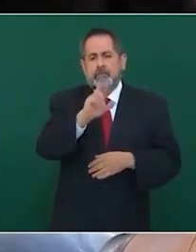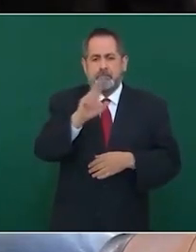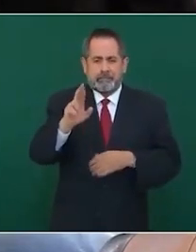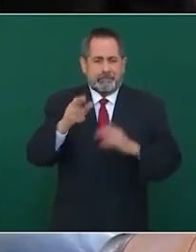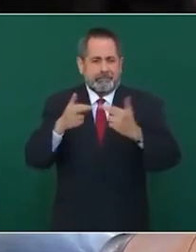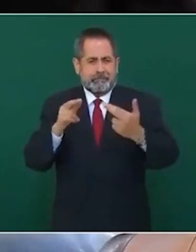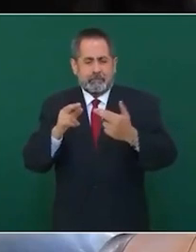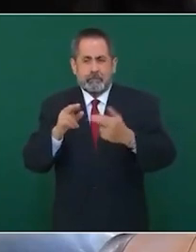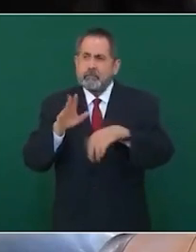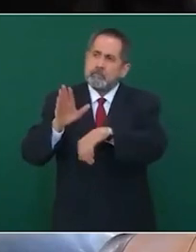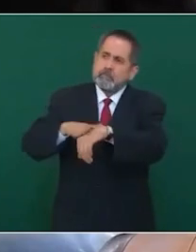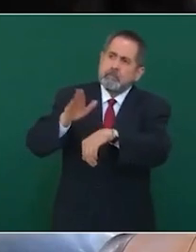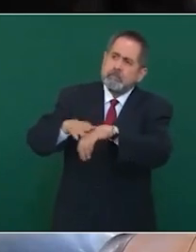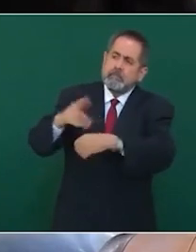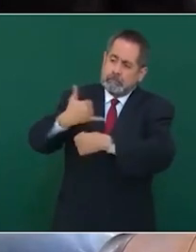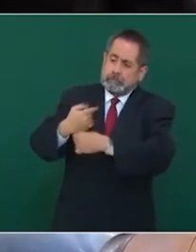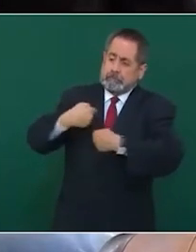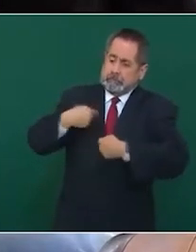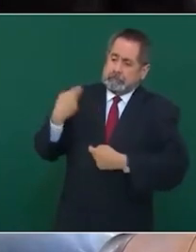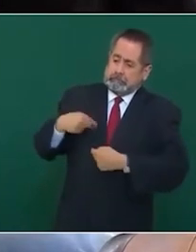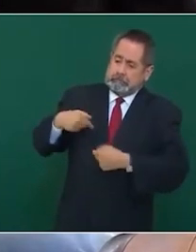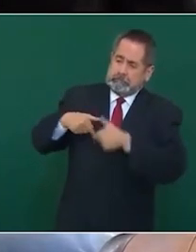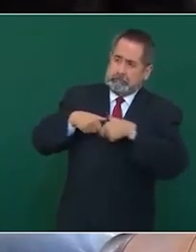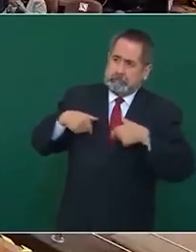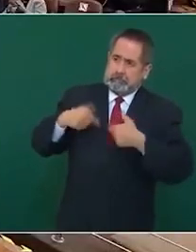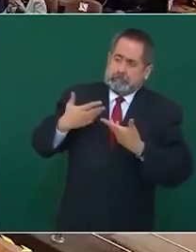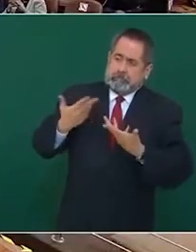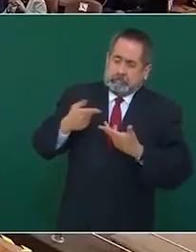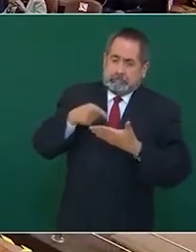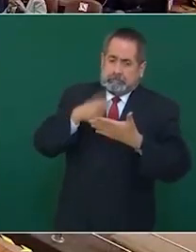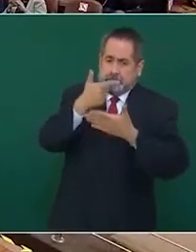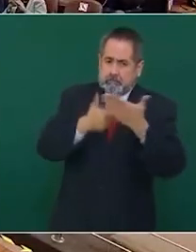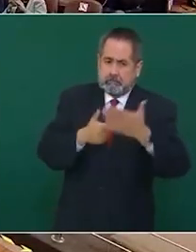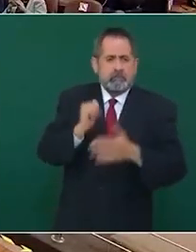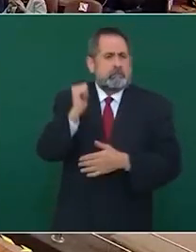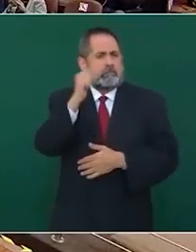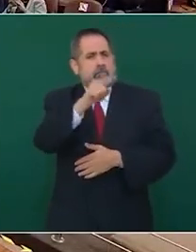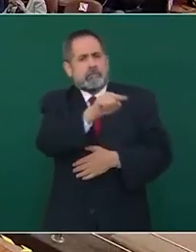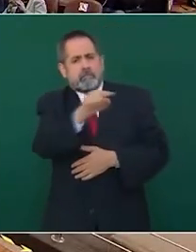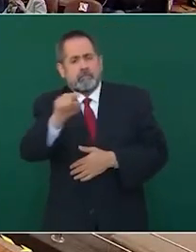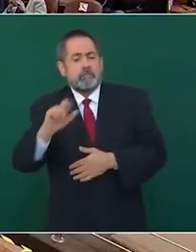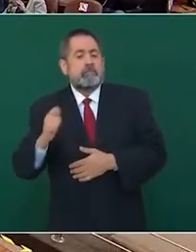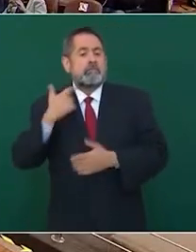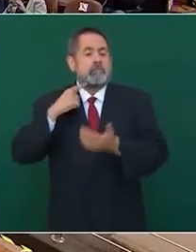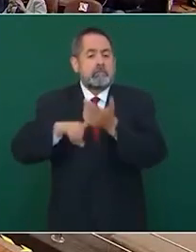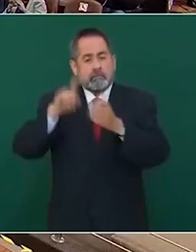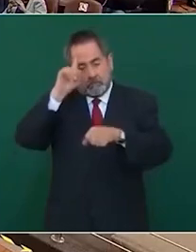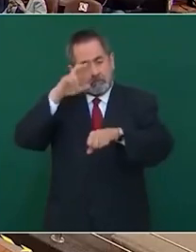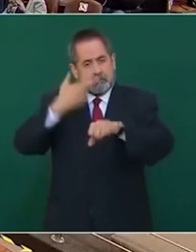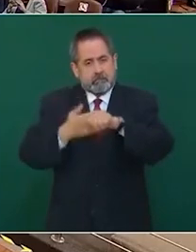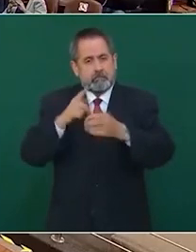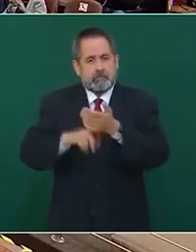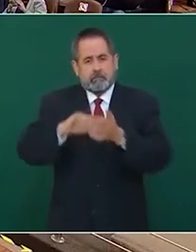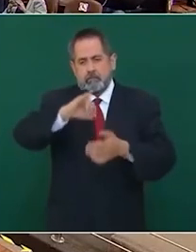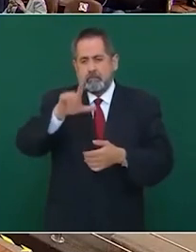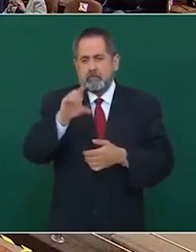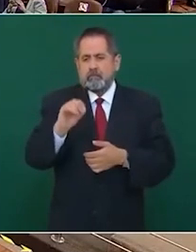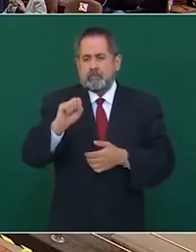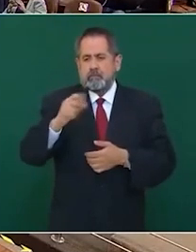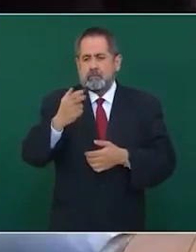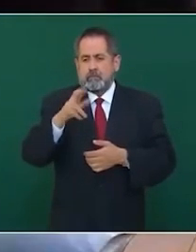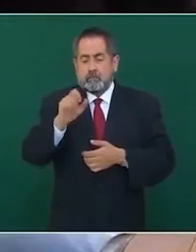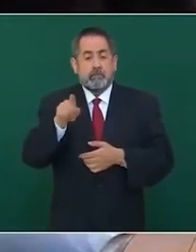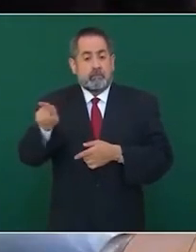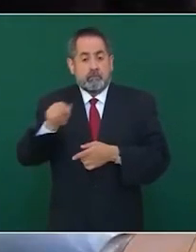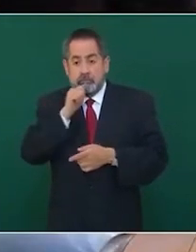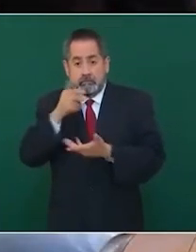estaba de alguna manera involucrado en esta investigación, ¿de la misma manera recibió información de su exconsejero jurídico, Julio Scherer, o de él